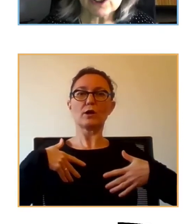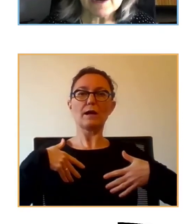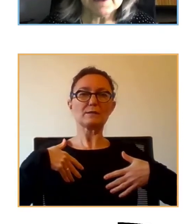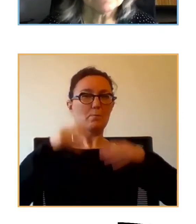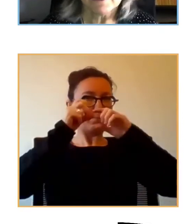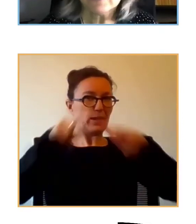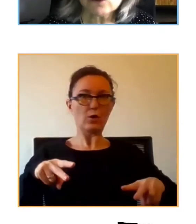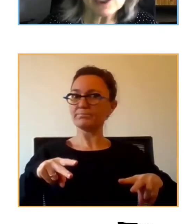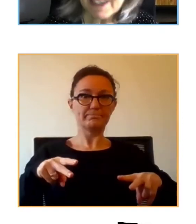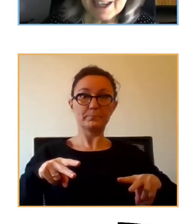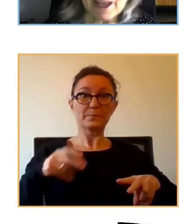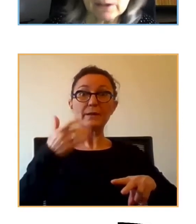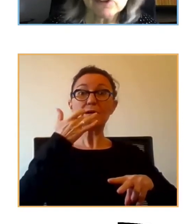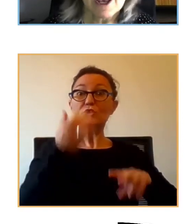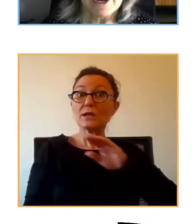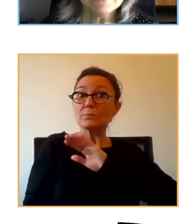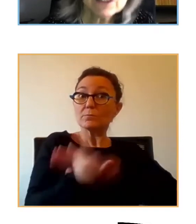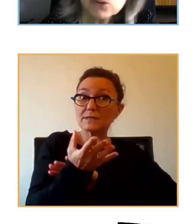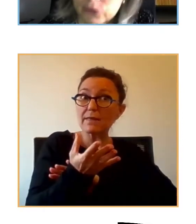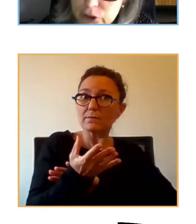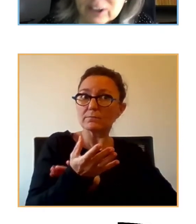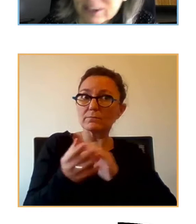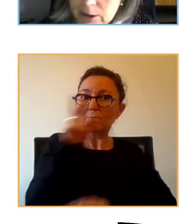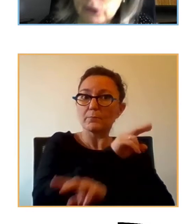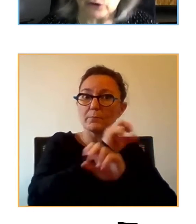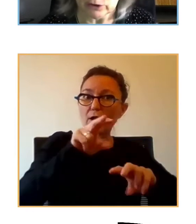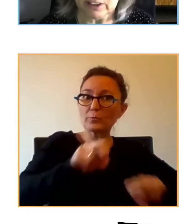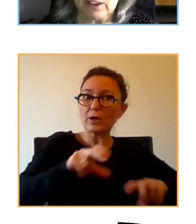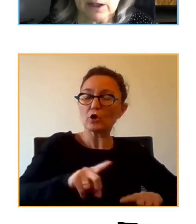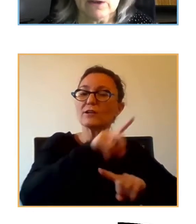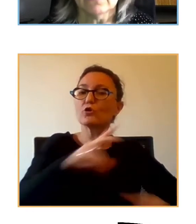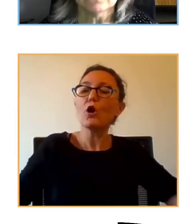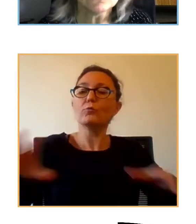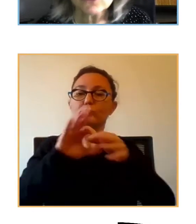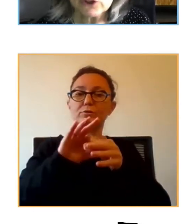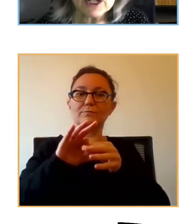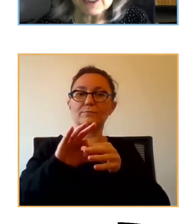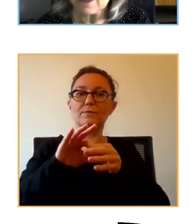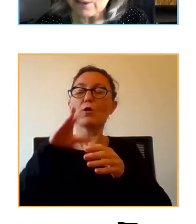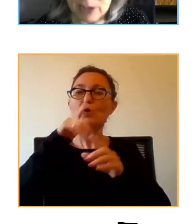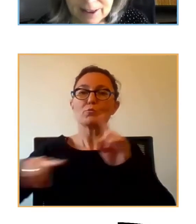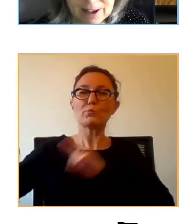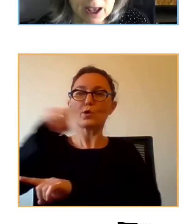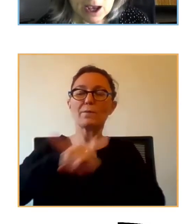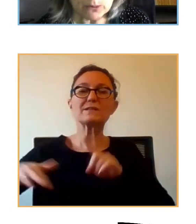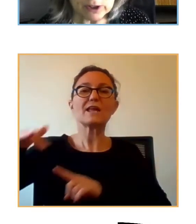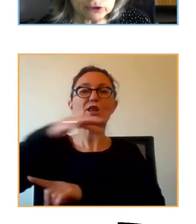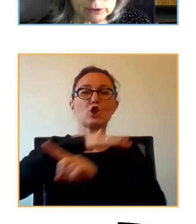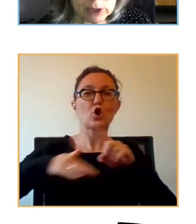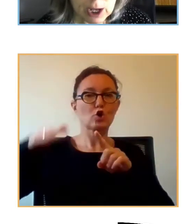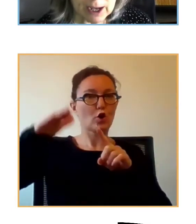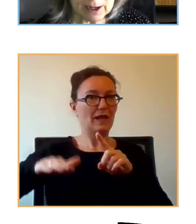estos se daban, estos iban ligados a disfunciones del entorno de este niño, disfunciones relacionadas